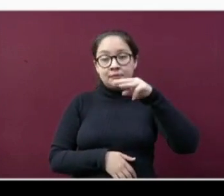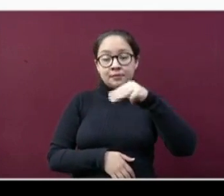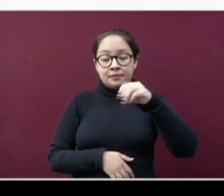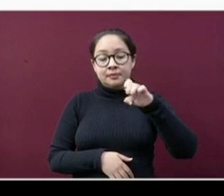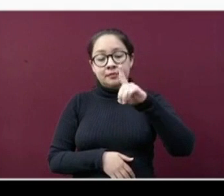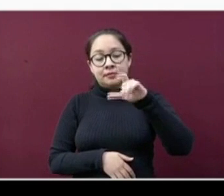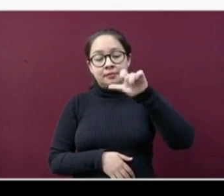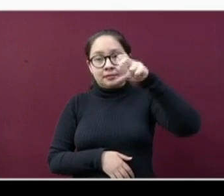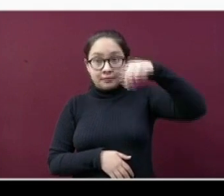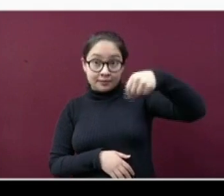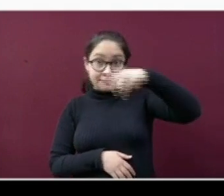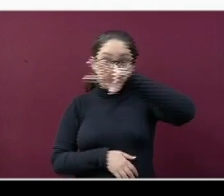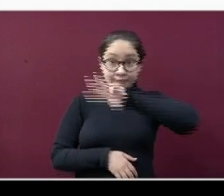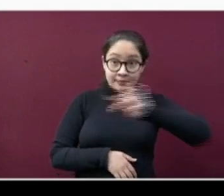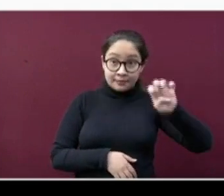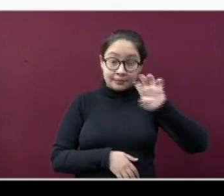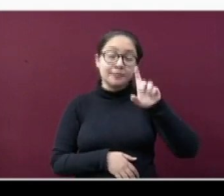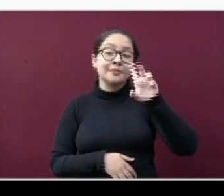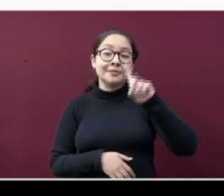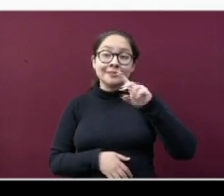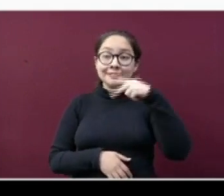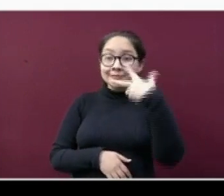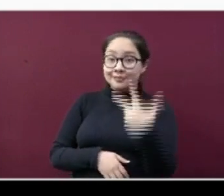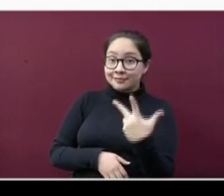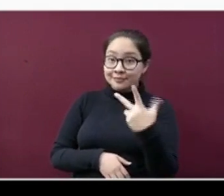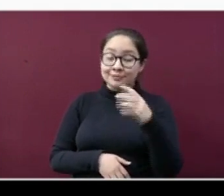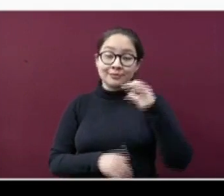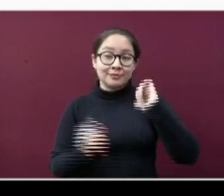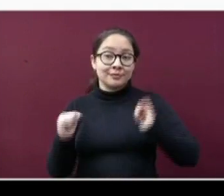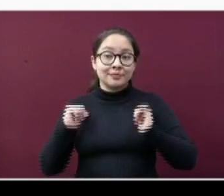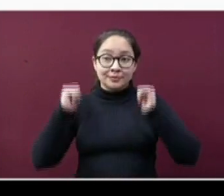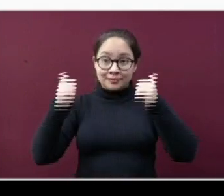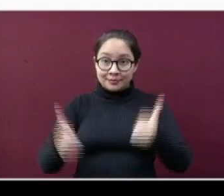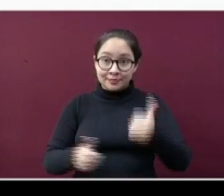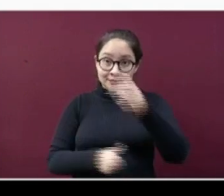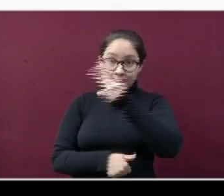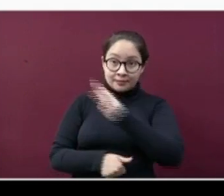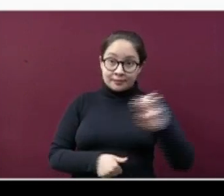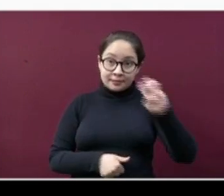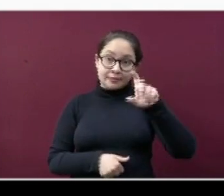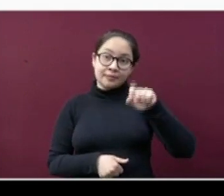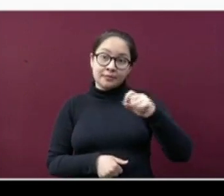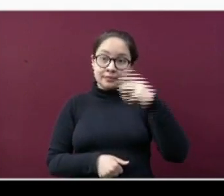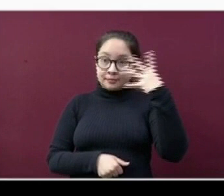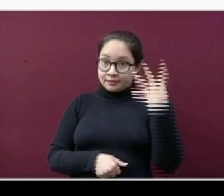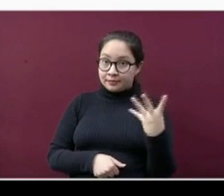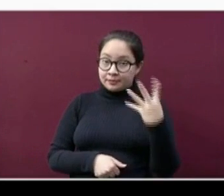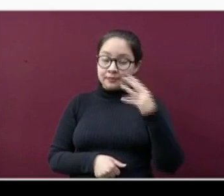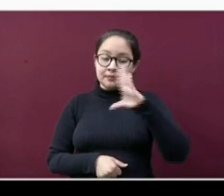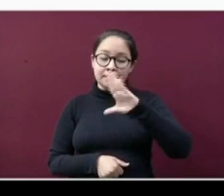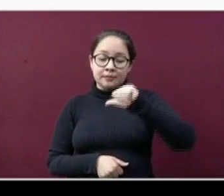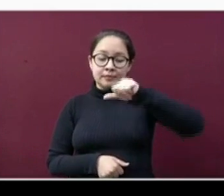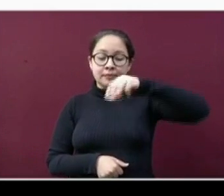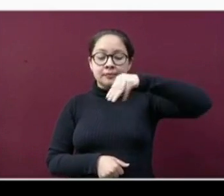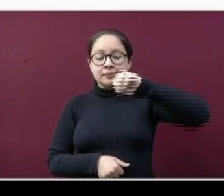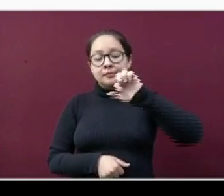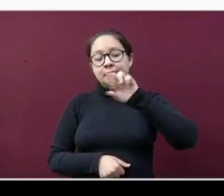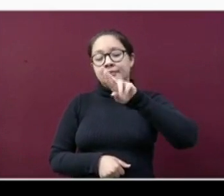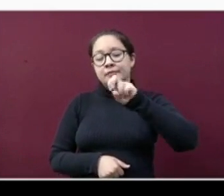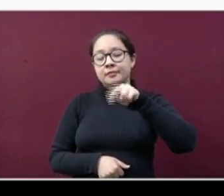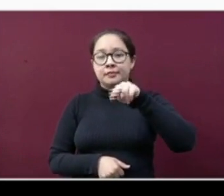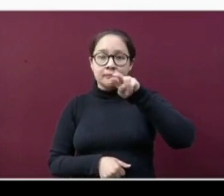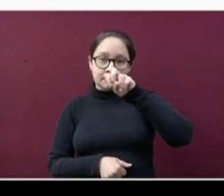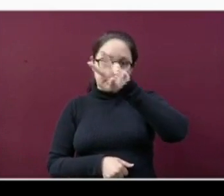Medellín 438 y Alvarado 324, Camerino Zeta Mendoza